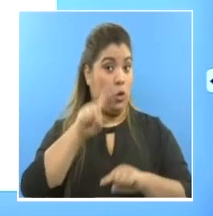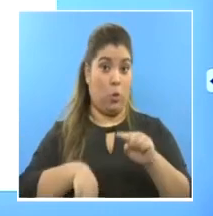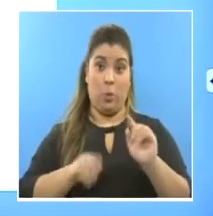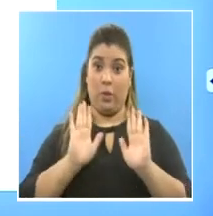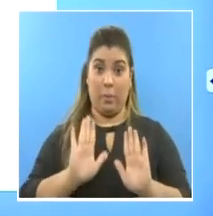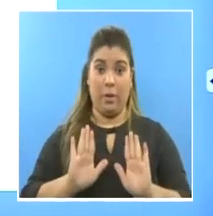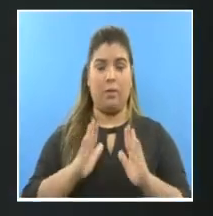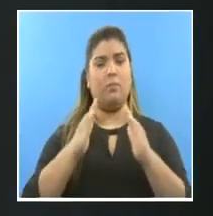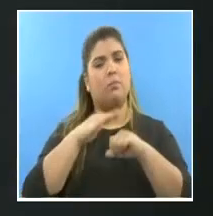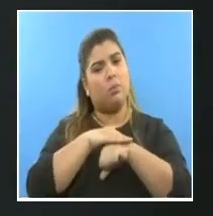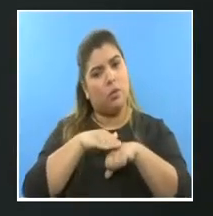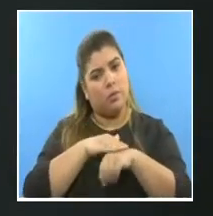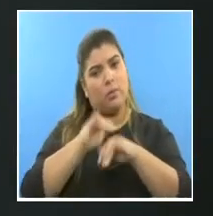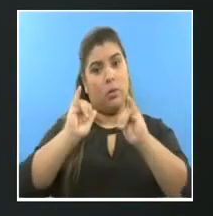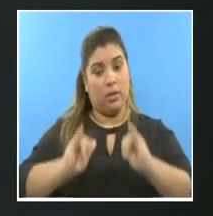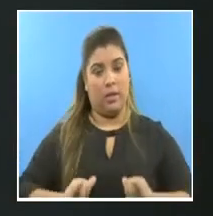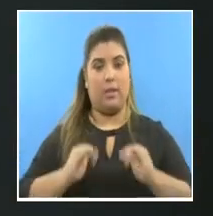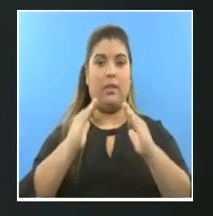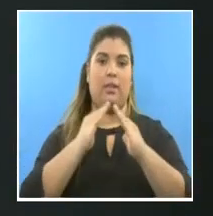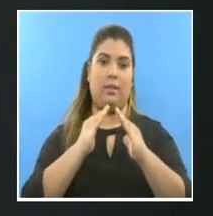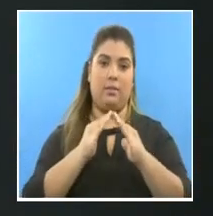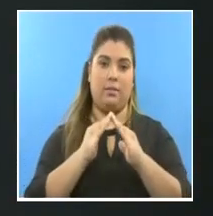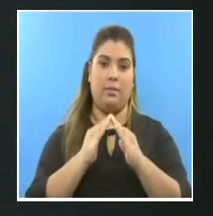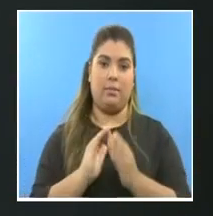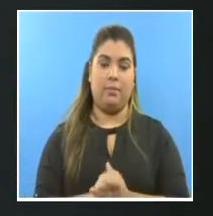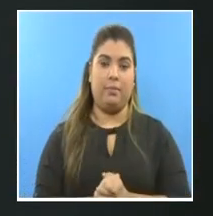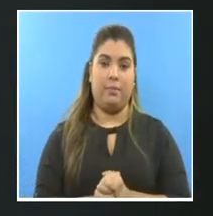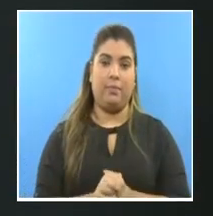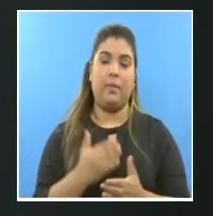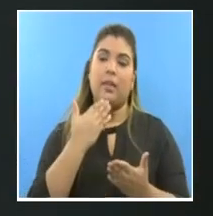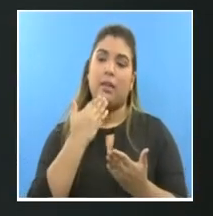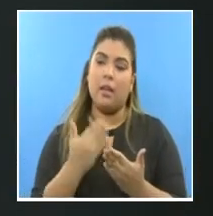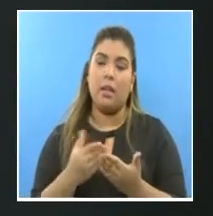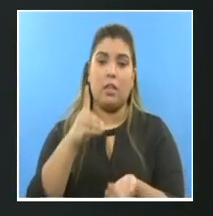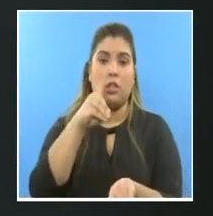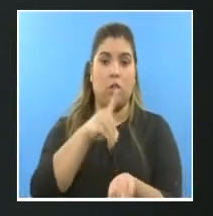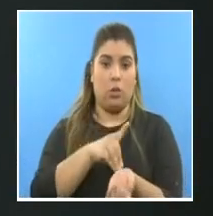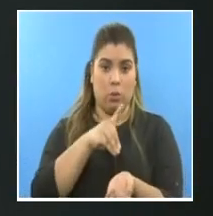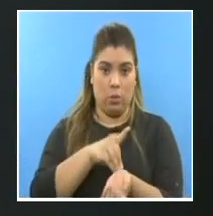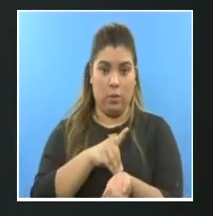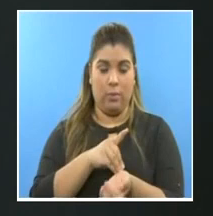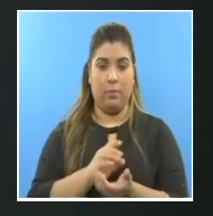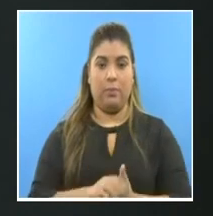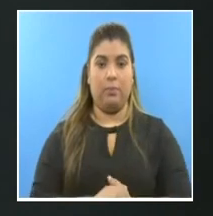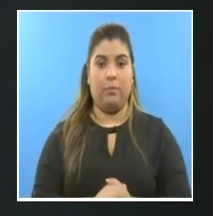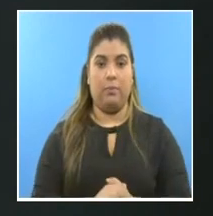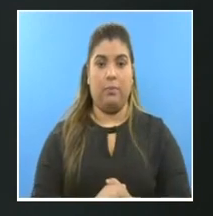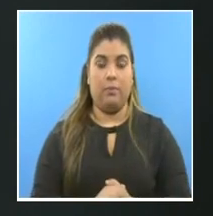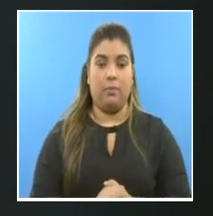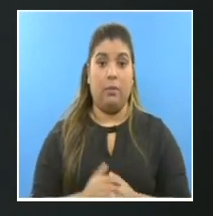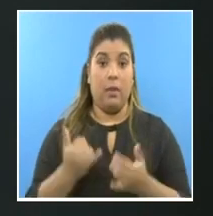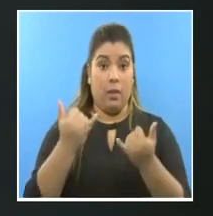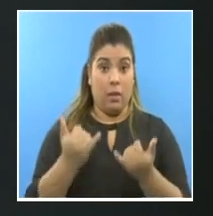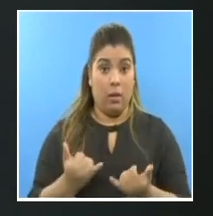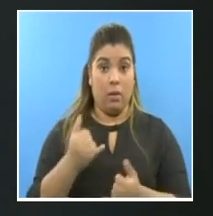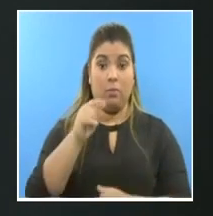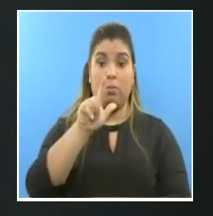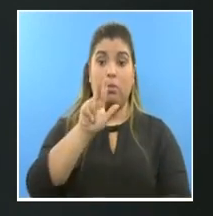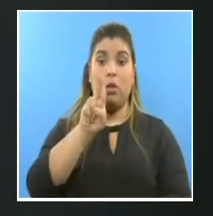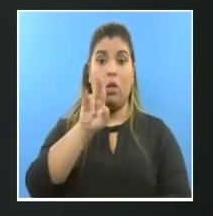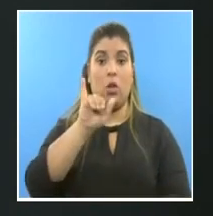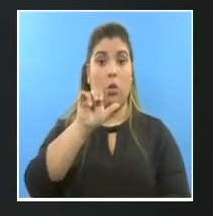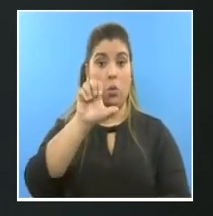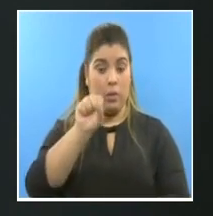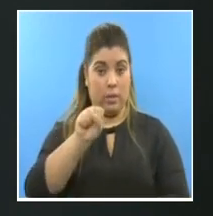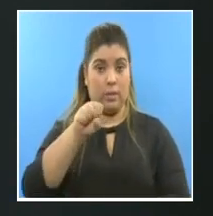Quédate en casa. Gracias, doctora Moreno. Seguidamente, su excelencia Luis Francisco